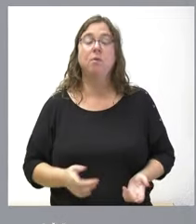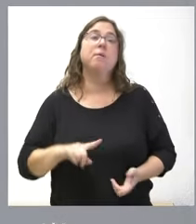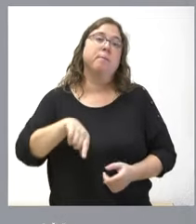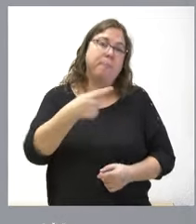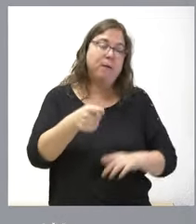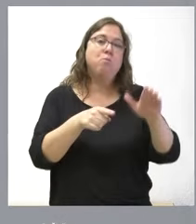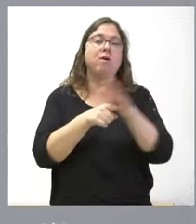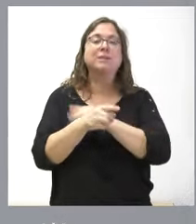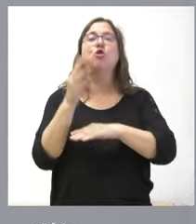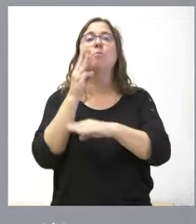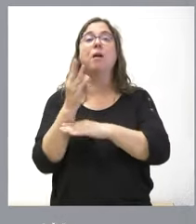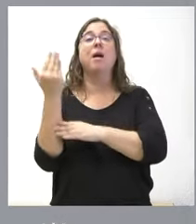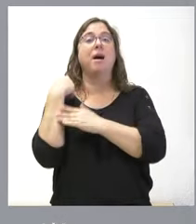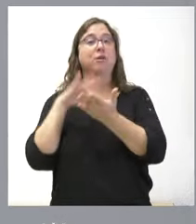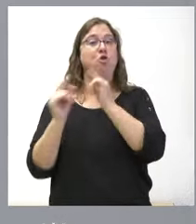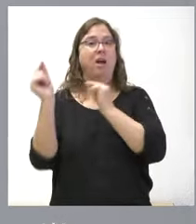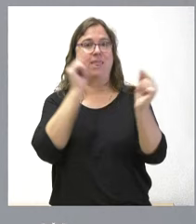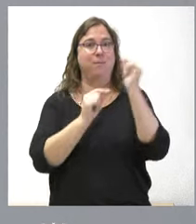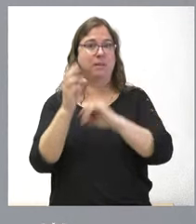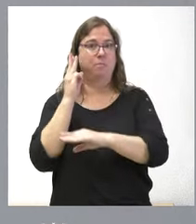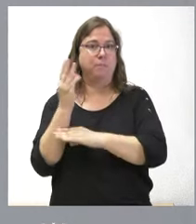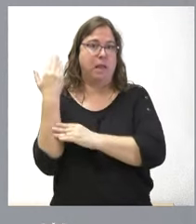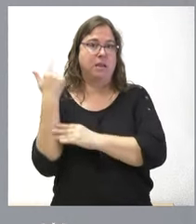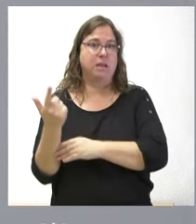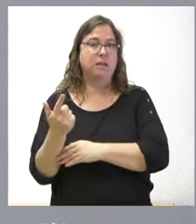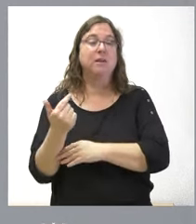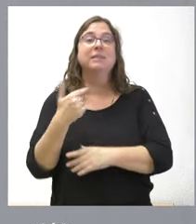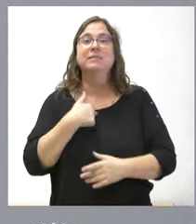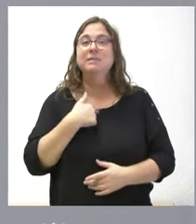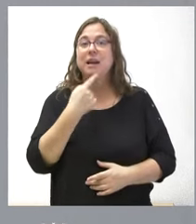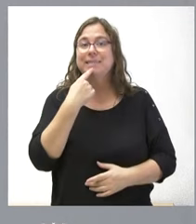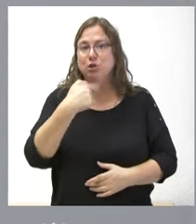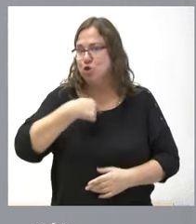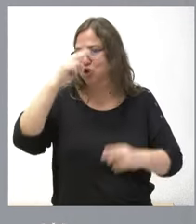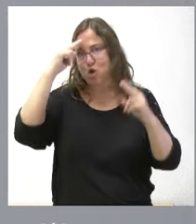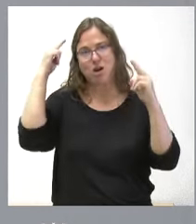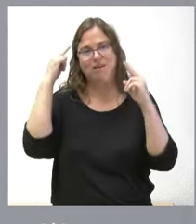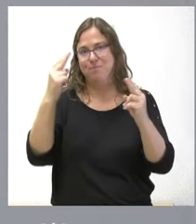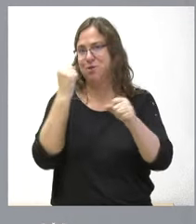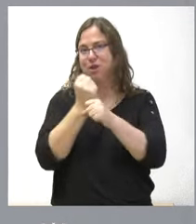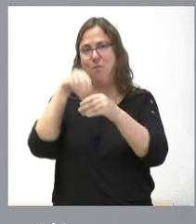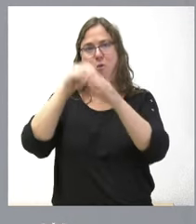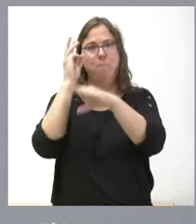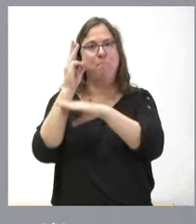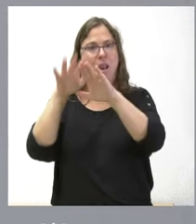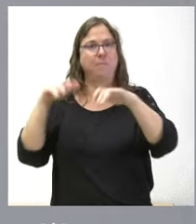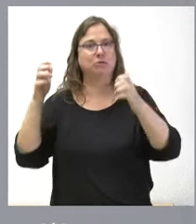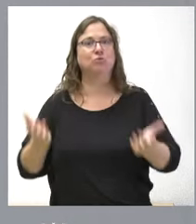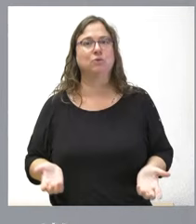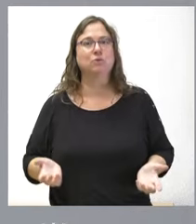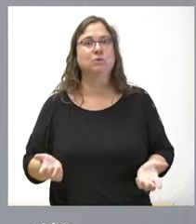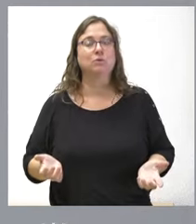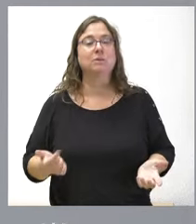parlamentario ayer hubo el debate parlamentario es que les dicho que yo soy muy respetuoso con el trabajo parlamentario y por mi parte